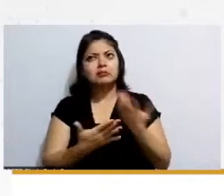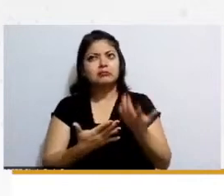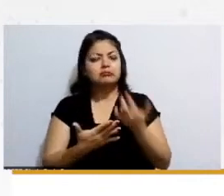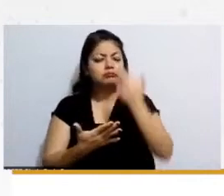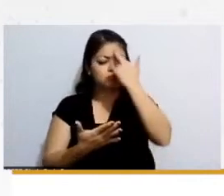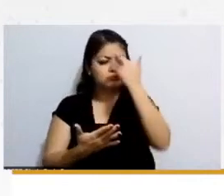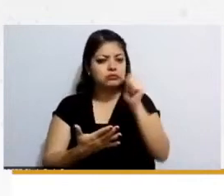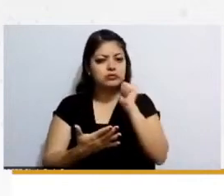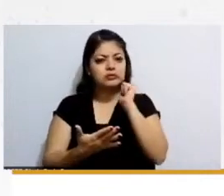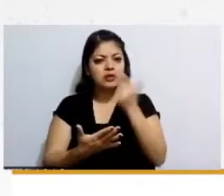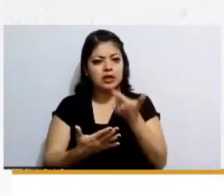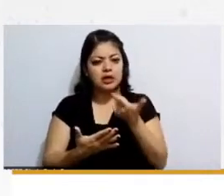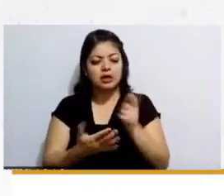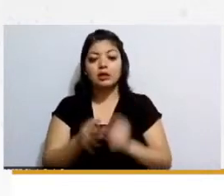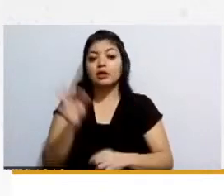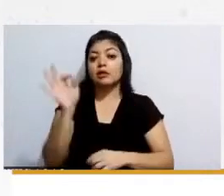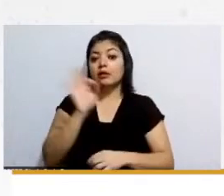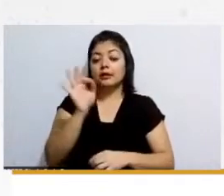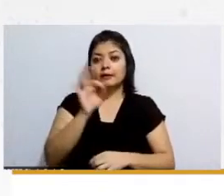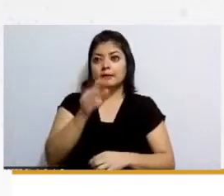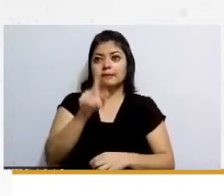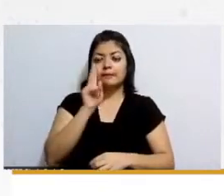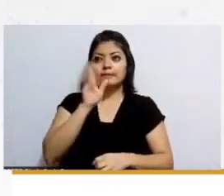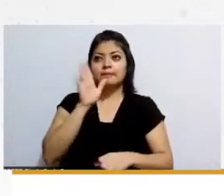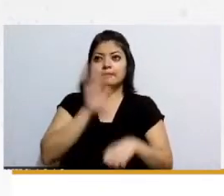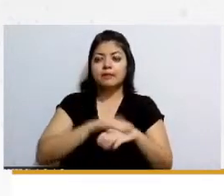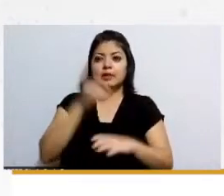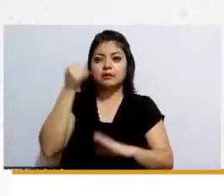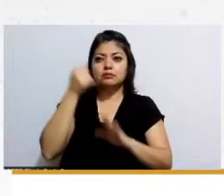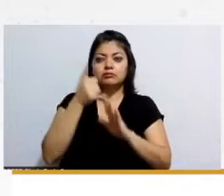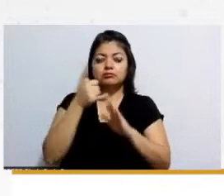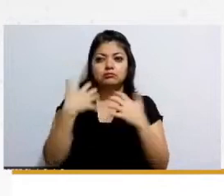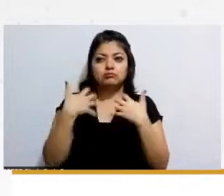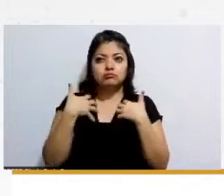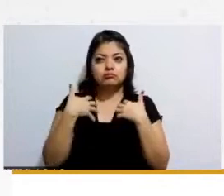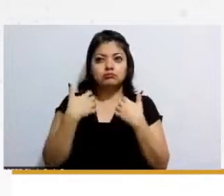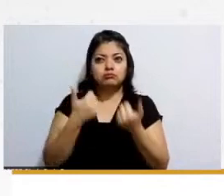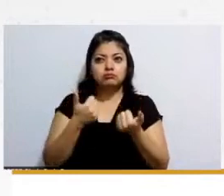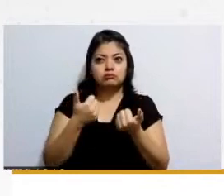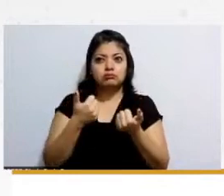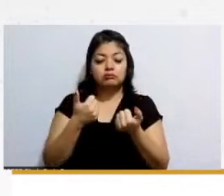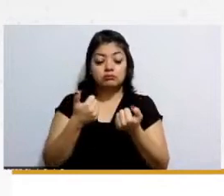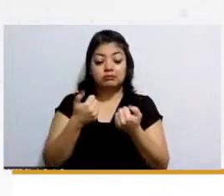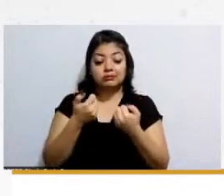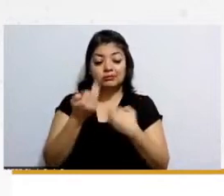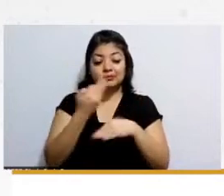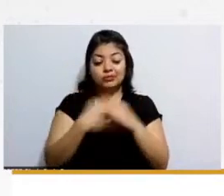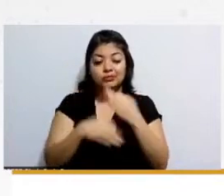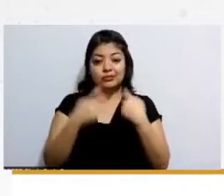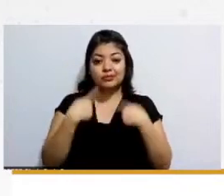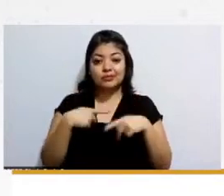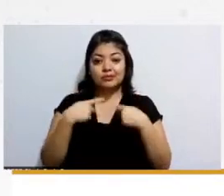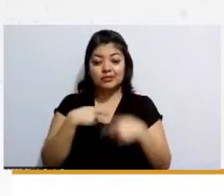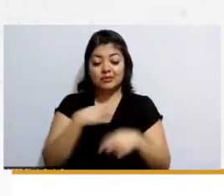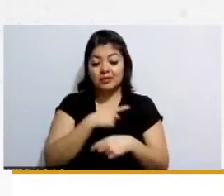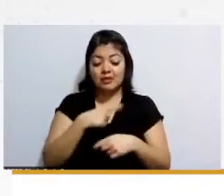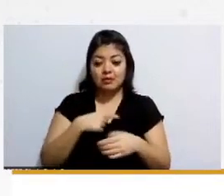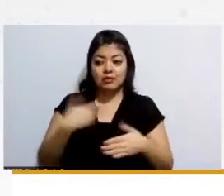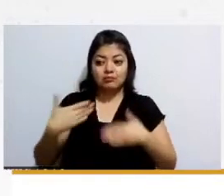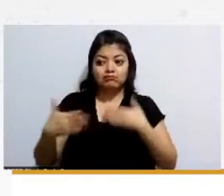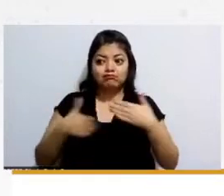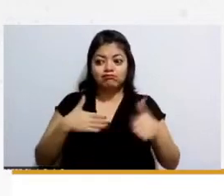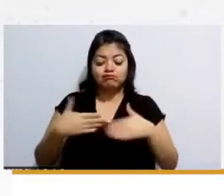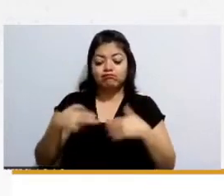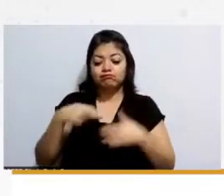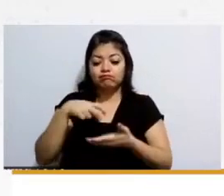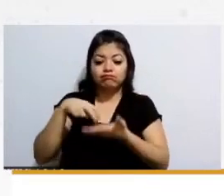si te das ves más a fondo vas a entender que es para que toda la sociedad pueda caminar ahí mismo no solo